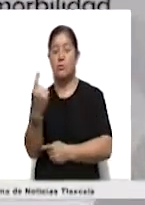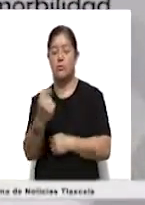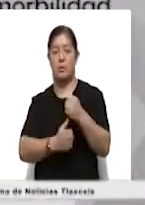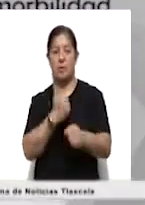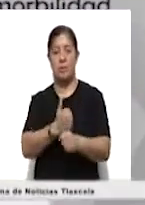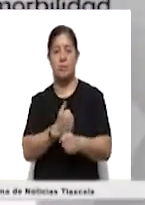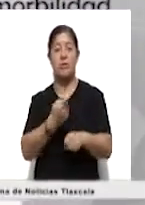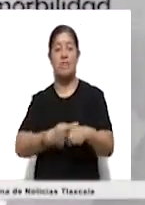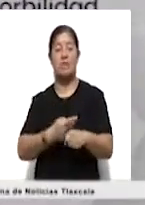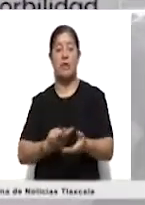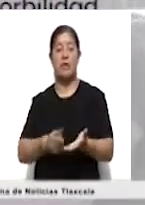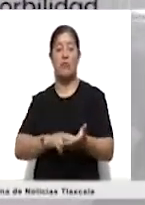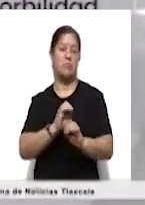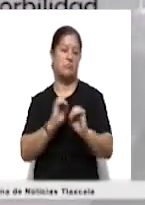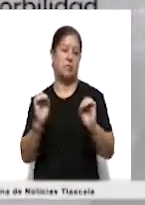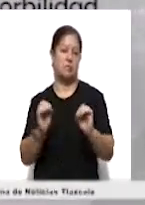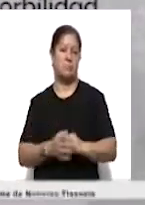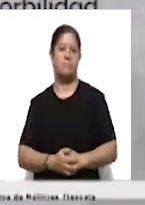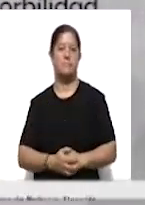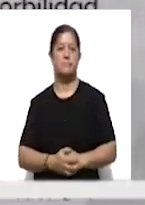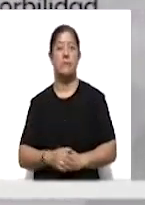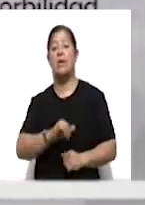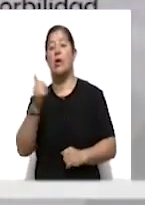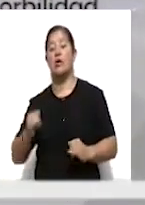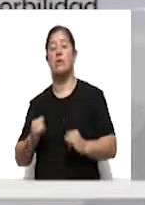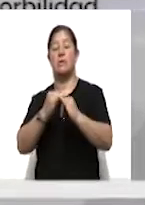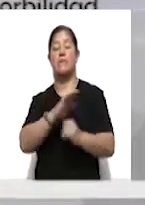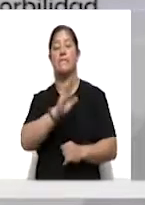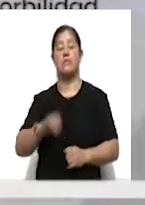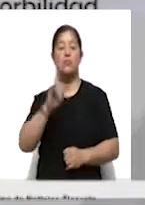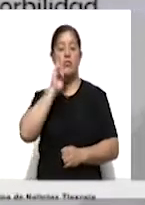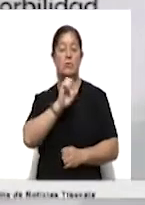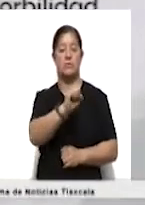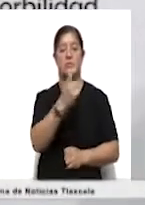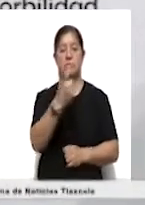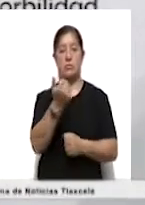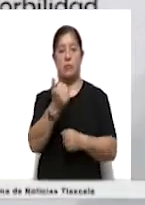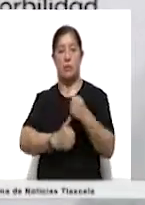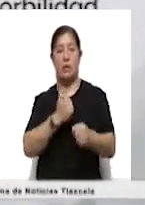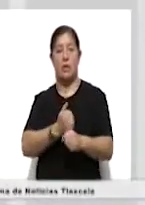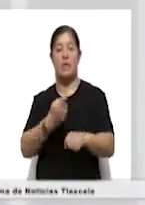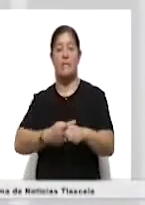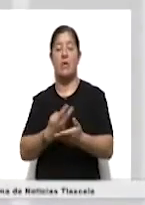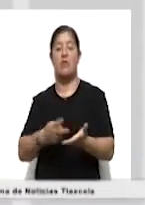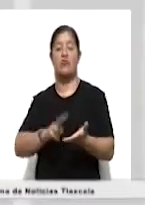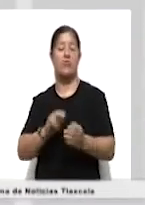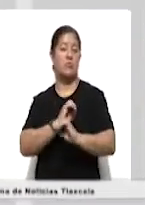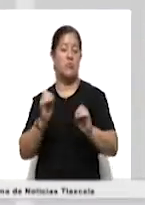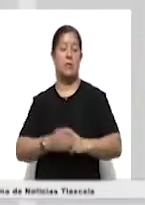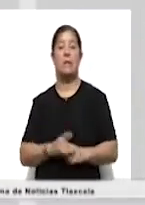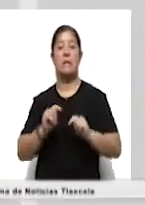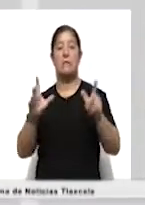años sin ninguna comorbilidad. En otra institución falleció una mujer de sesenta y un años sin ninguna comorbilidad. El